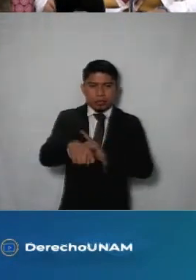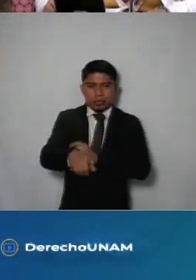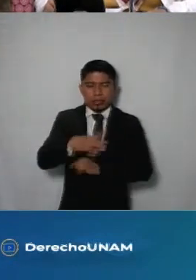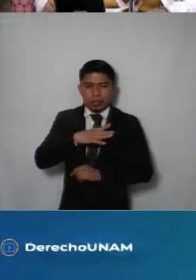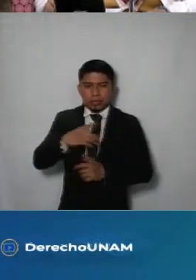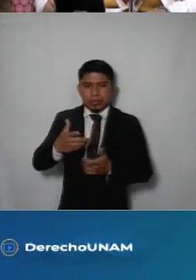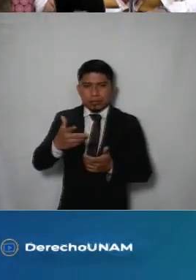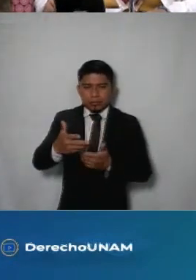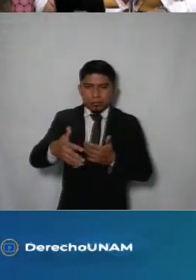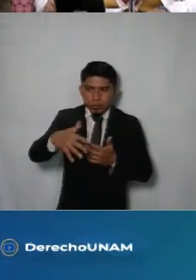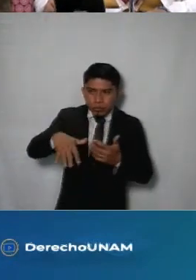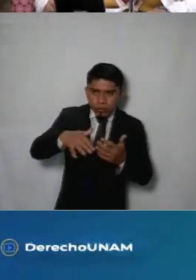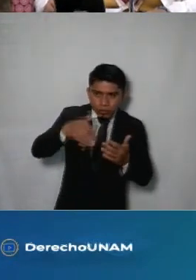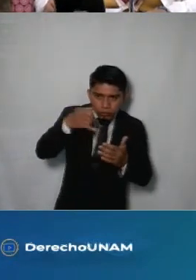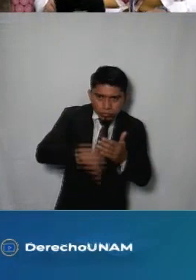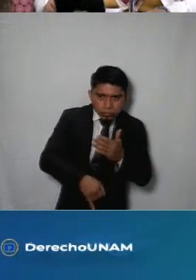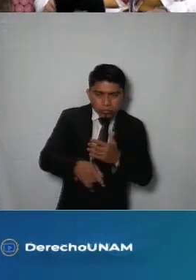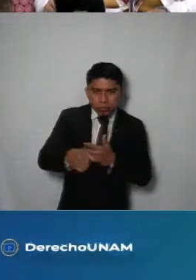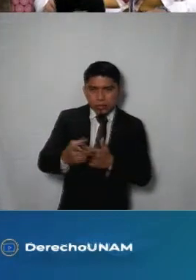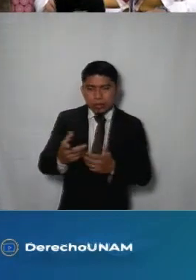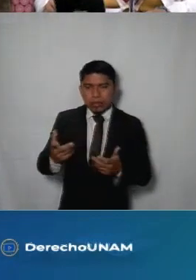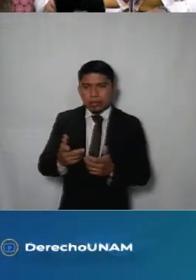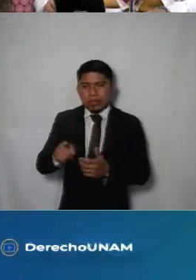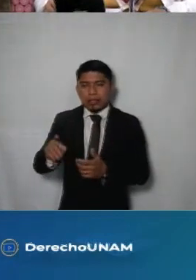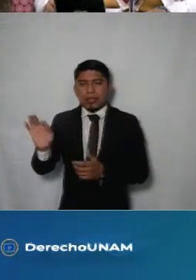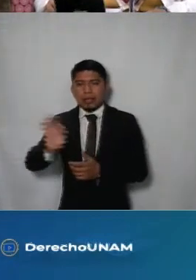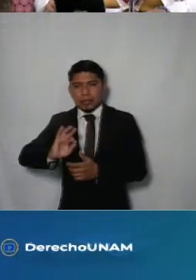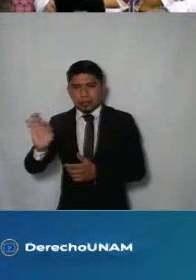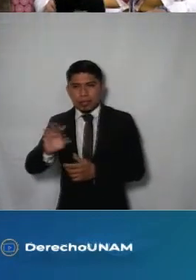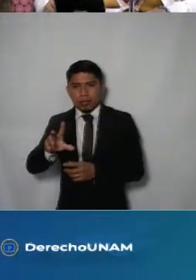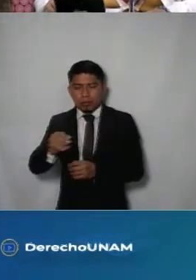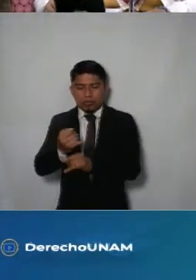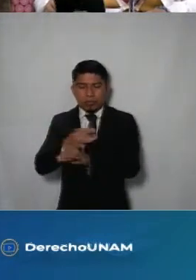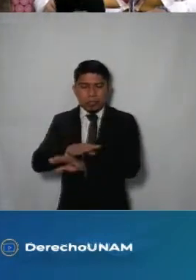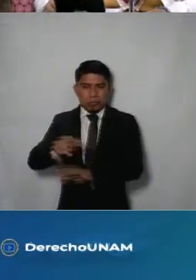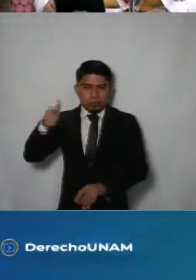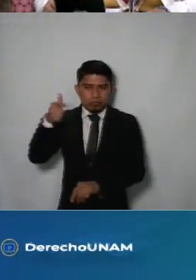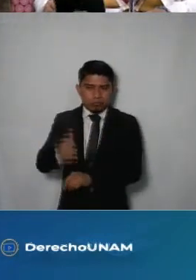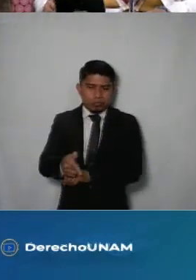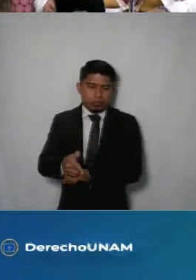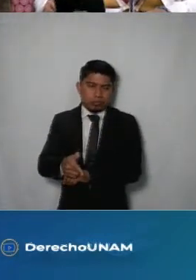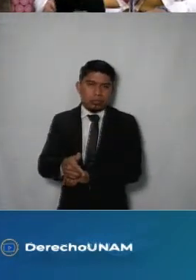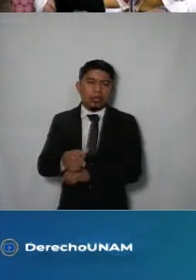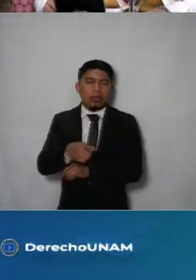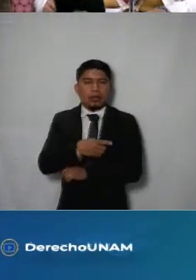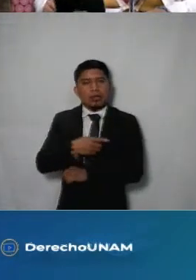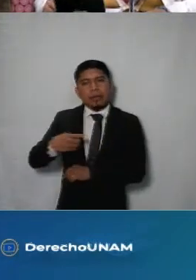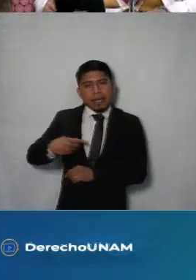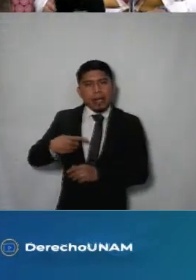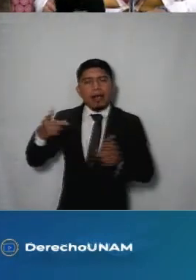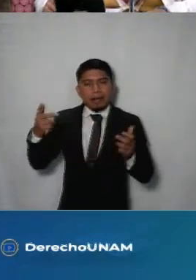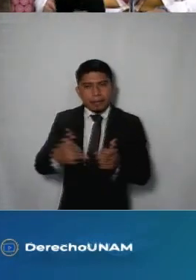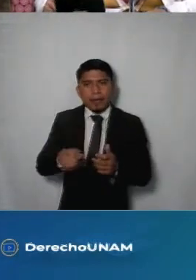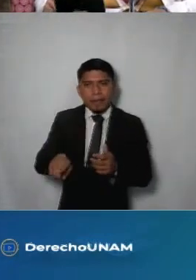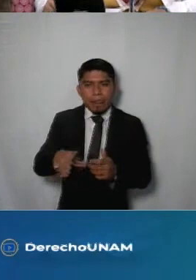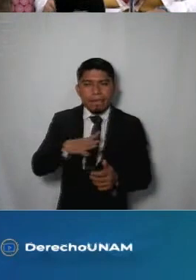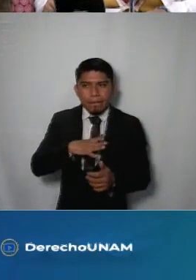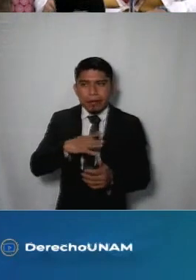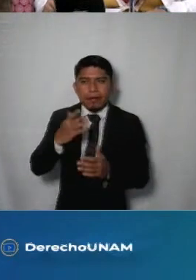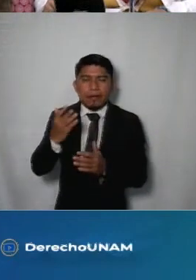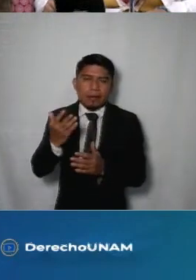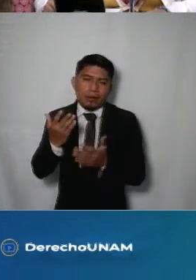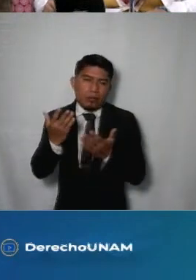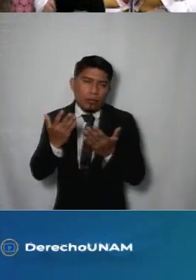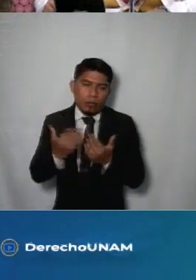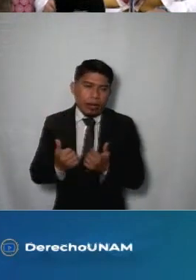de agotar la búsqueda exhaustiva y razonable y en caso de que no localice la información de interés deberá realizar declaración de